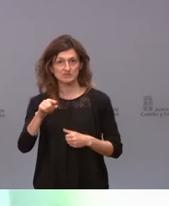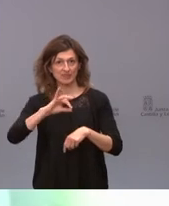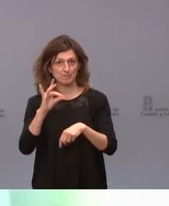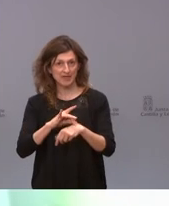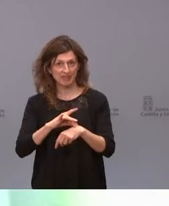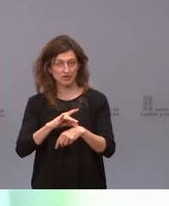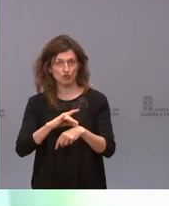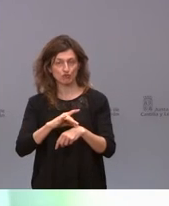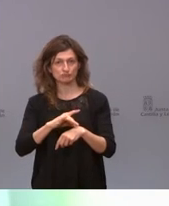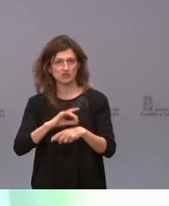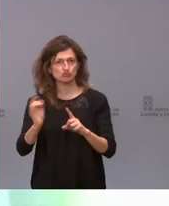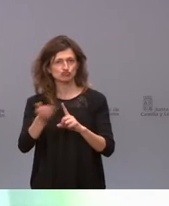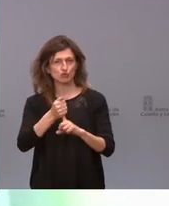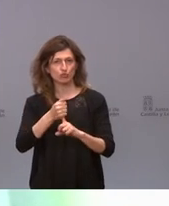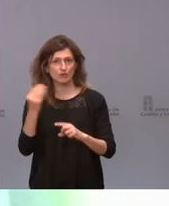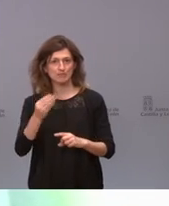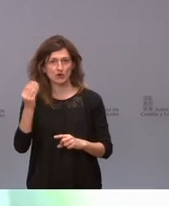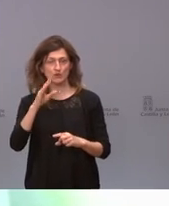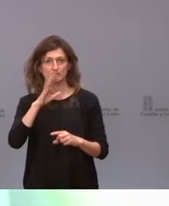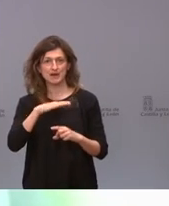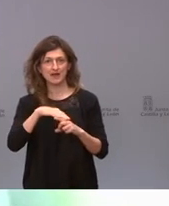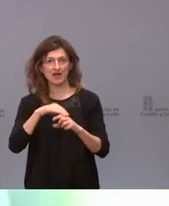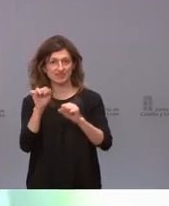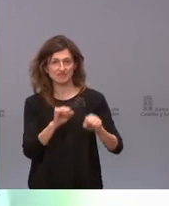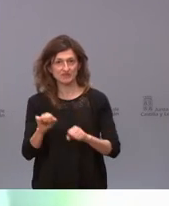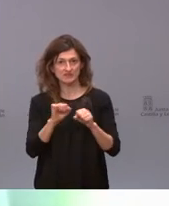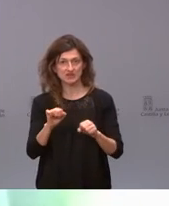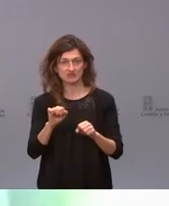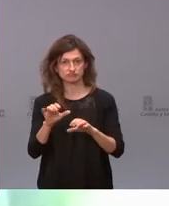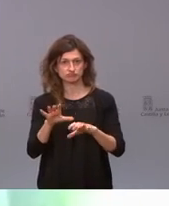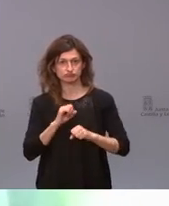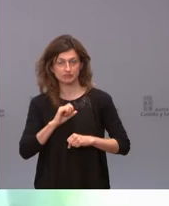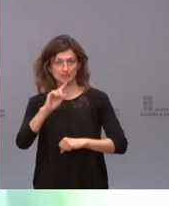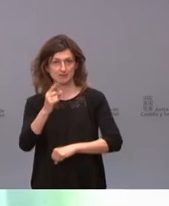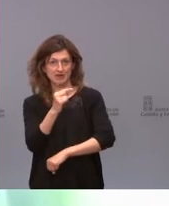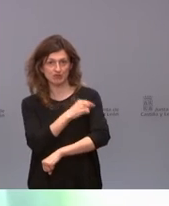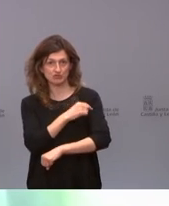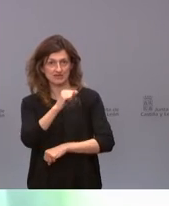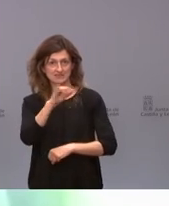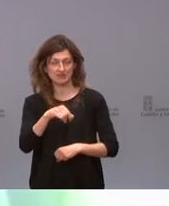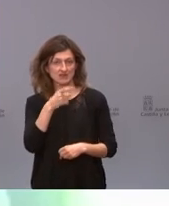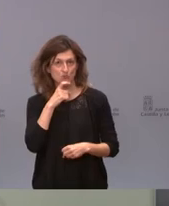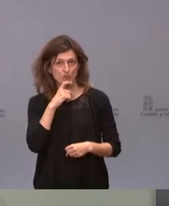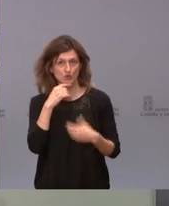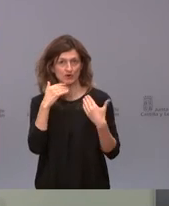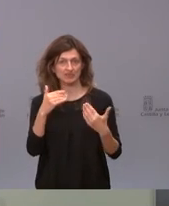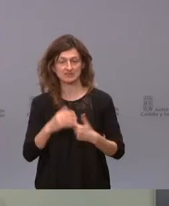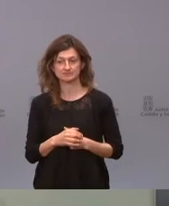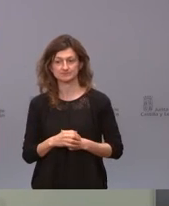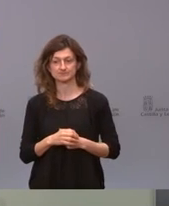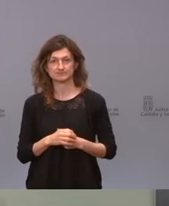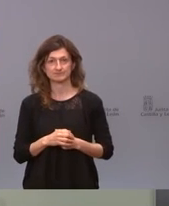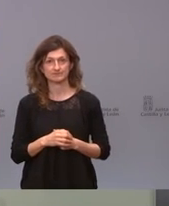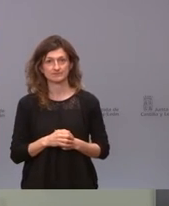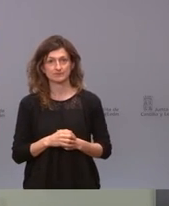que es la mejor solución para terminar de inmunizar a quienes han recibido la primera dosis de AstraZeneca? gracias la